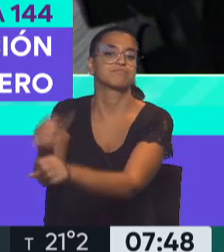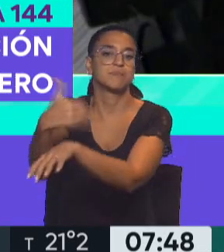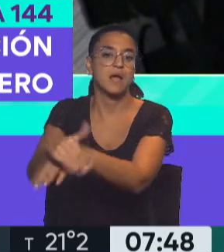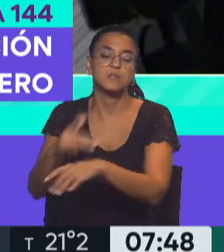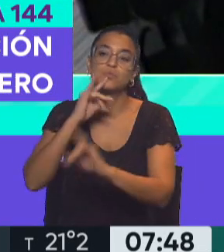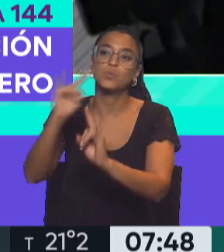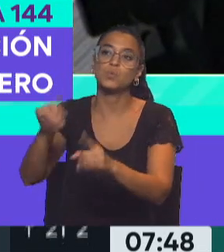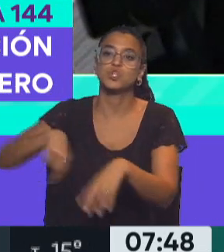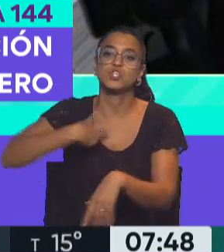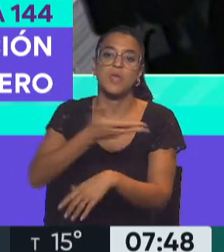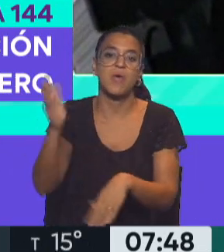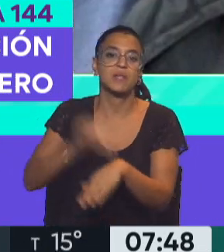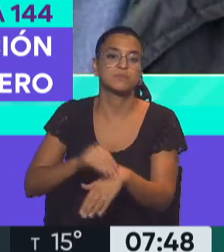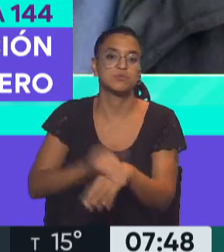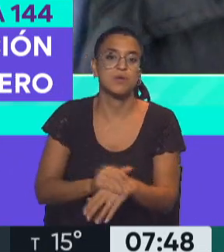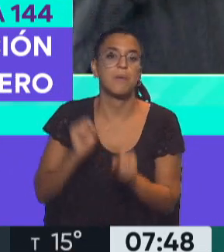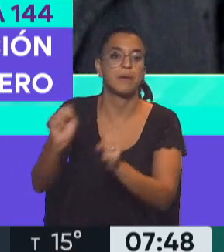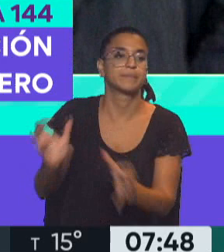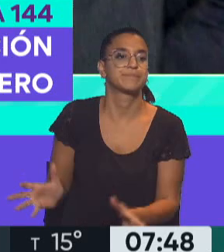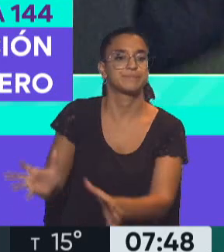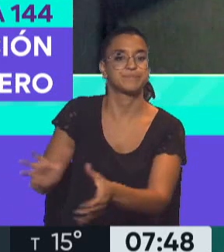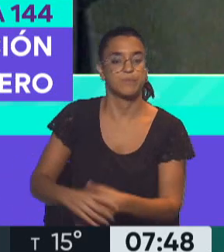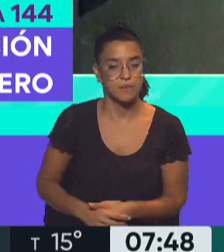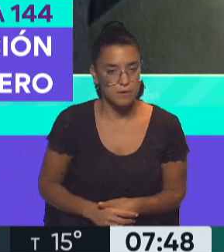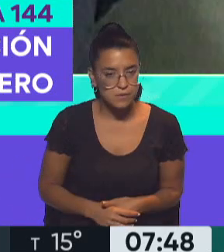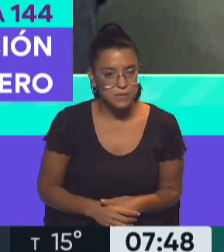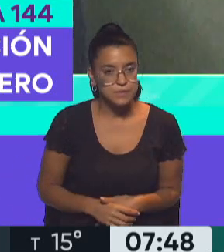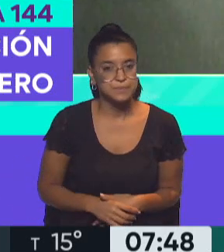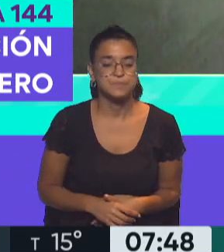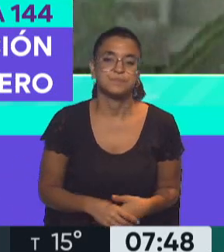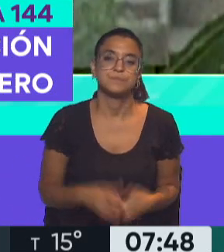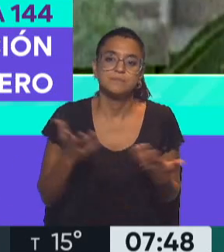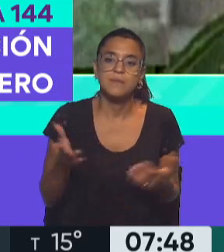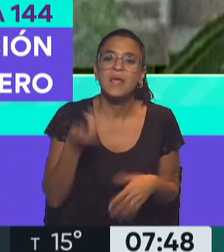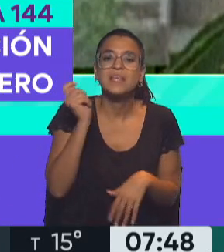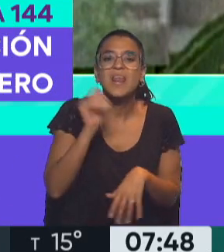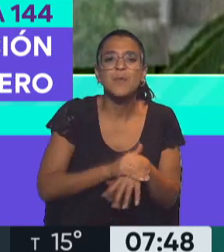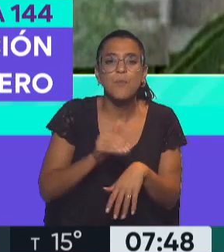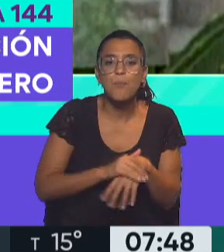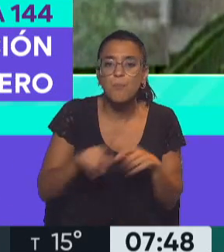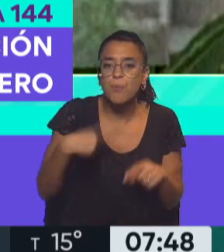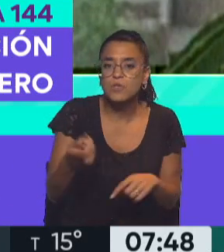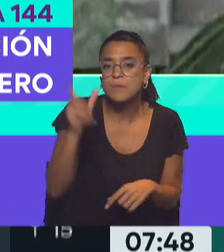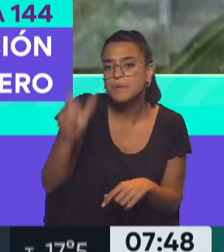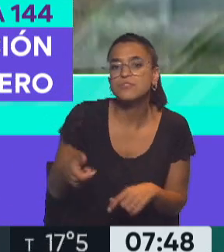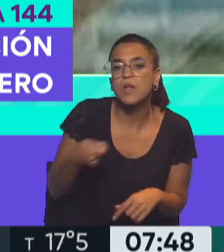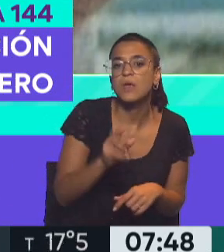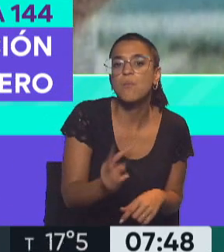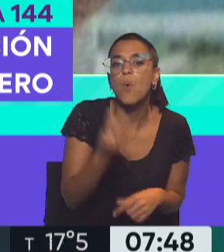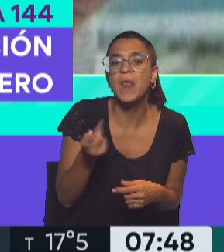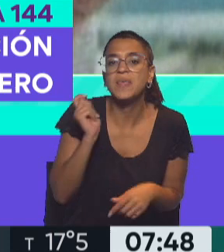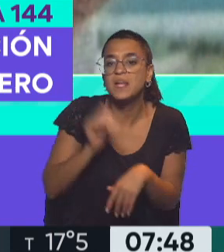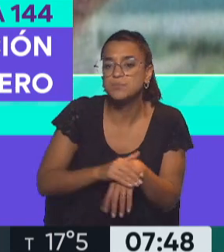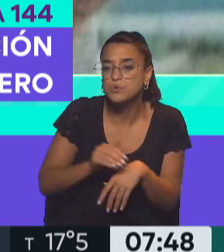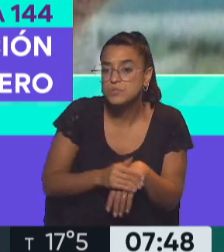sociedad. Entonces, digo que quién va a ser responsable de la próxima víctima. ¿Quién va a